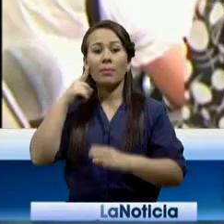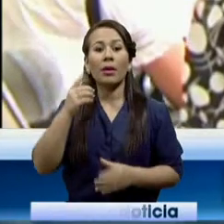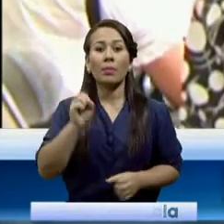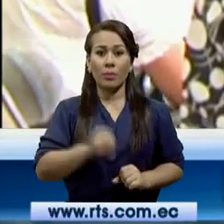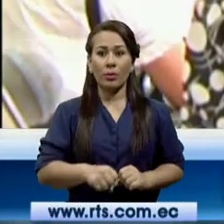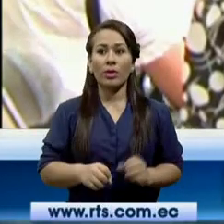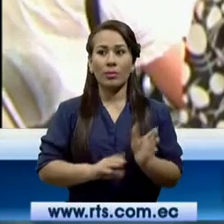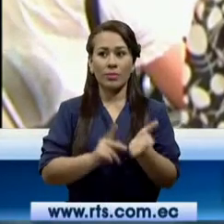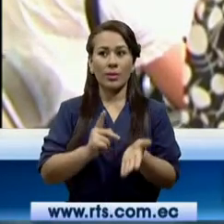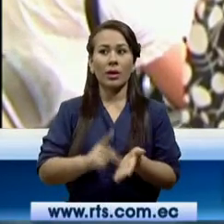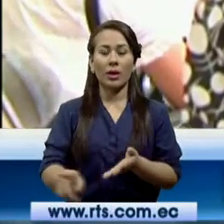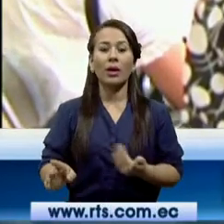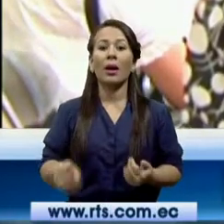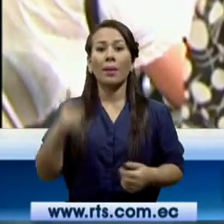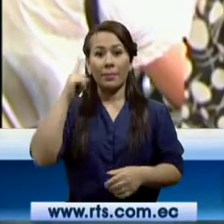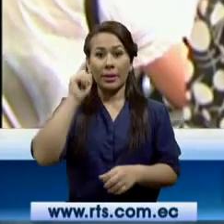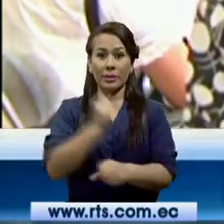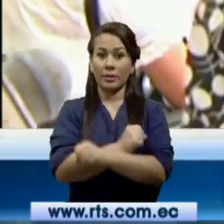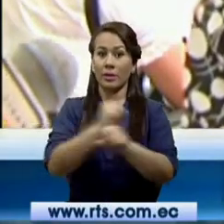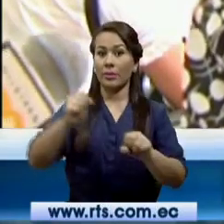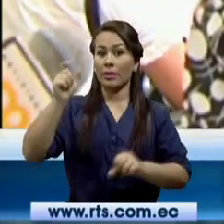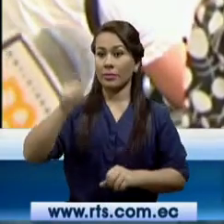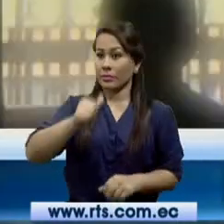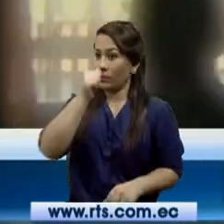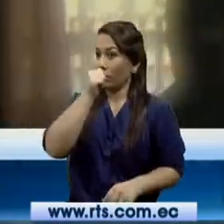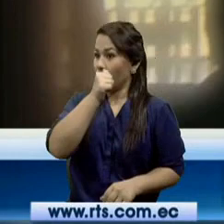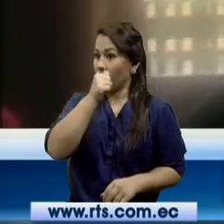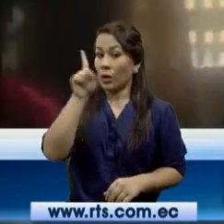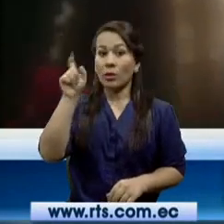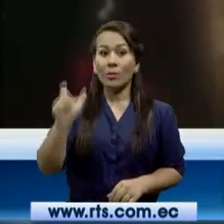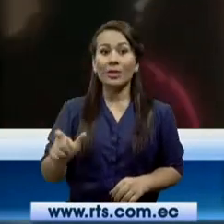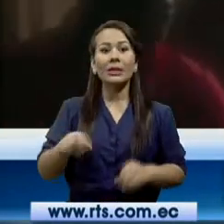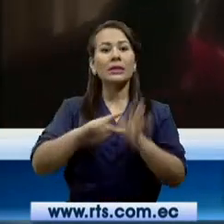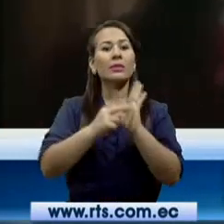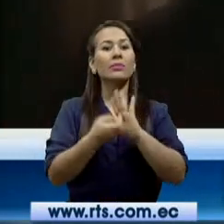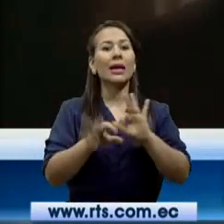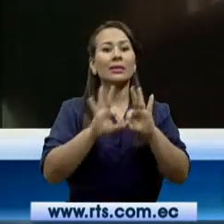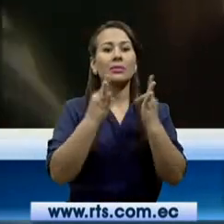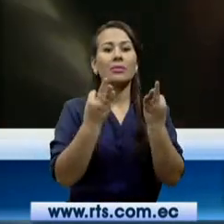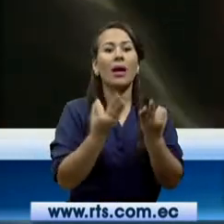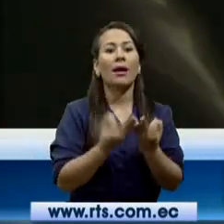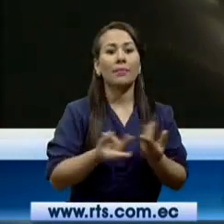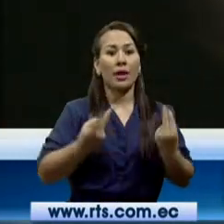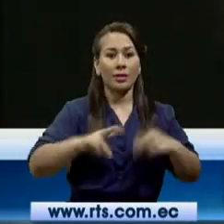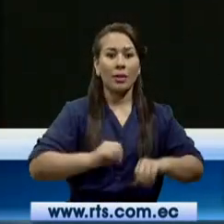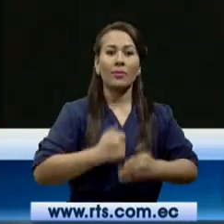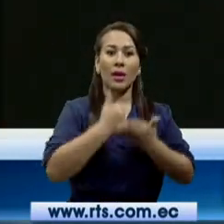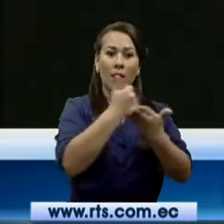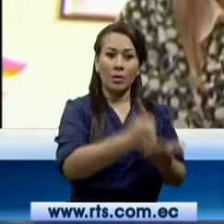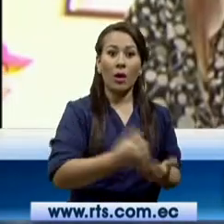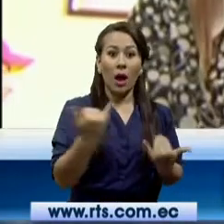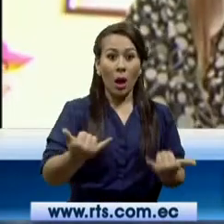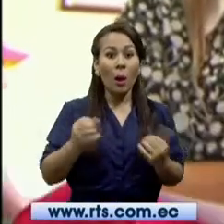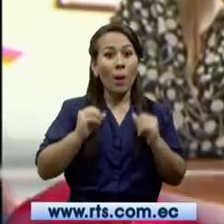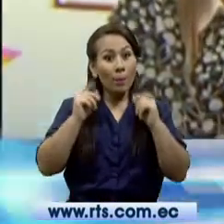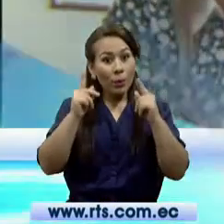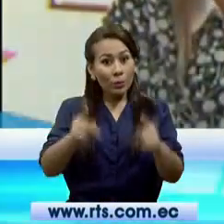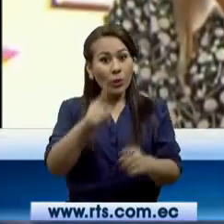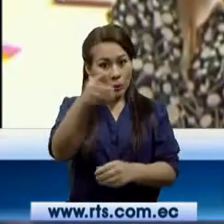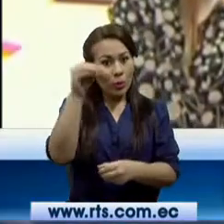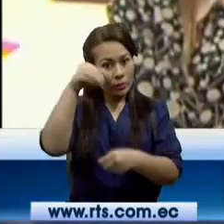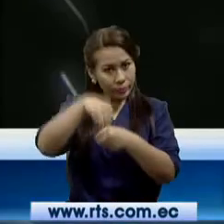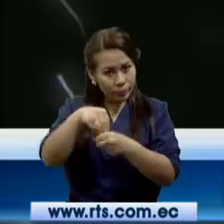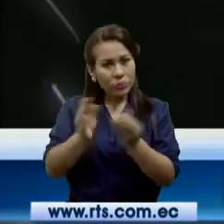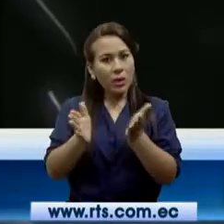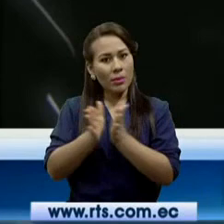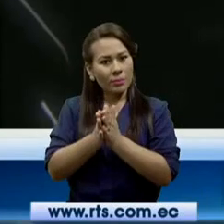Porque salvar la vida a un adicto es salvar a una familia. No dejemos pasar esta oportunidad. Hagamos esta aportación para